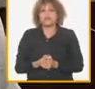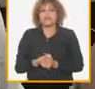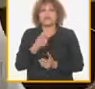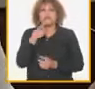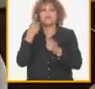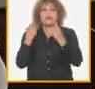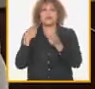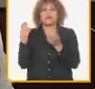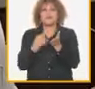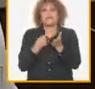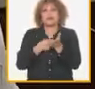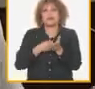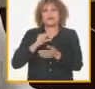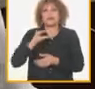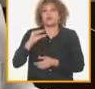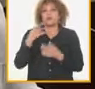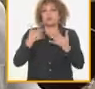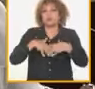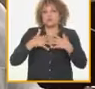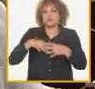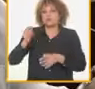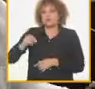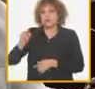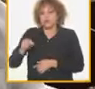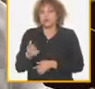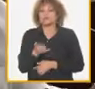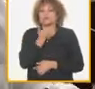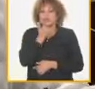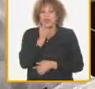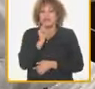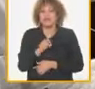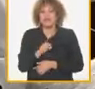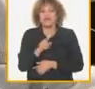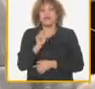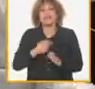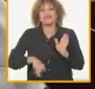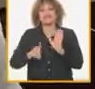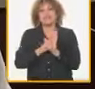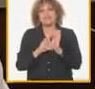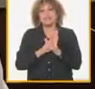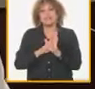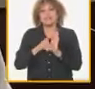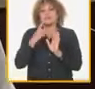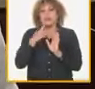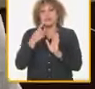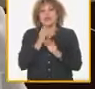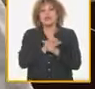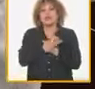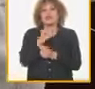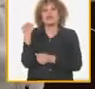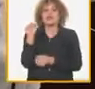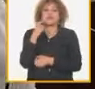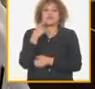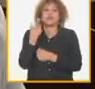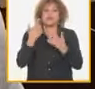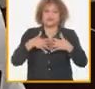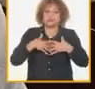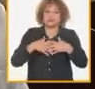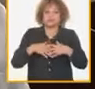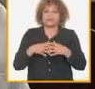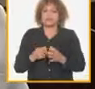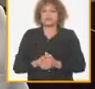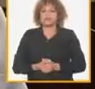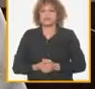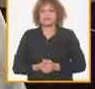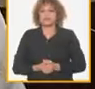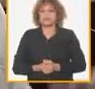entonces yo creo que hay un elemento y eso esa ley ese decreto ley le da una autonomía a las cooperativas tenemos que ir al fortalecimiento de esas